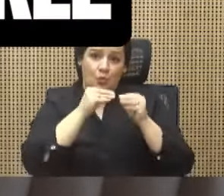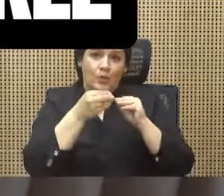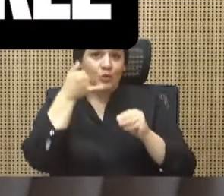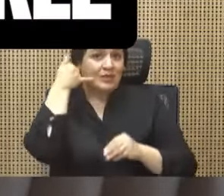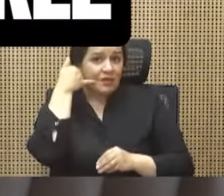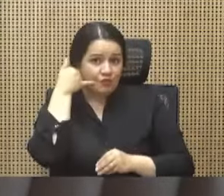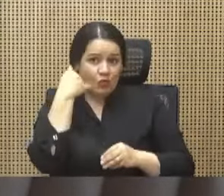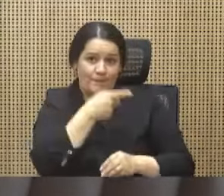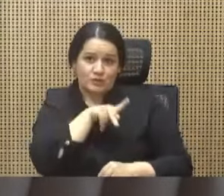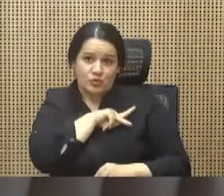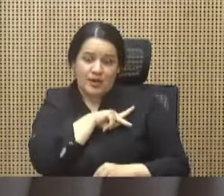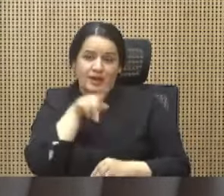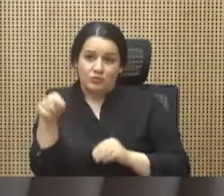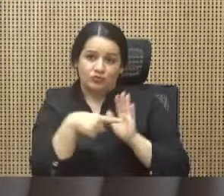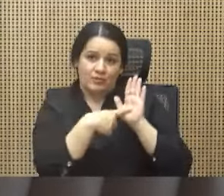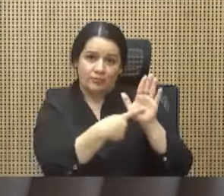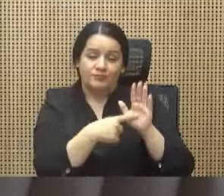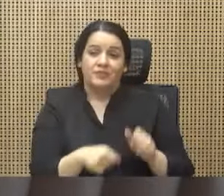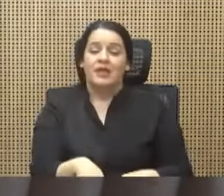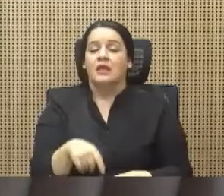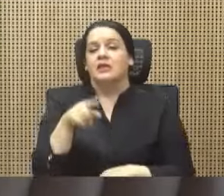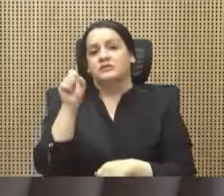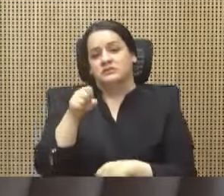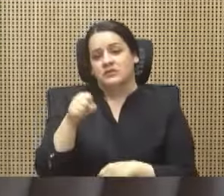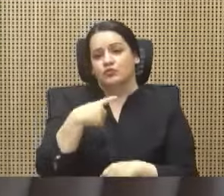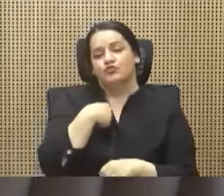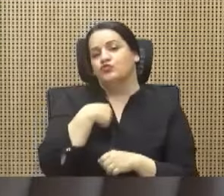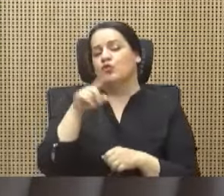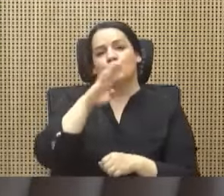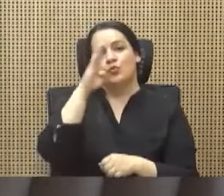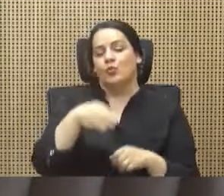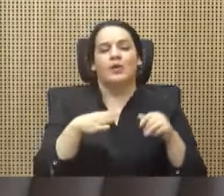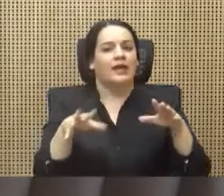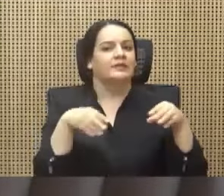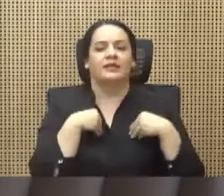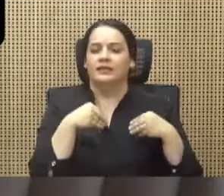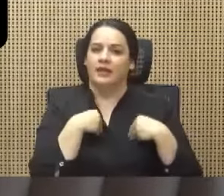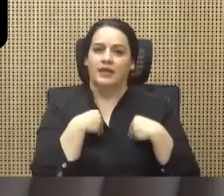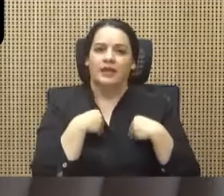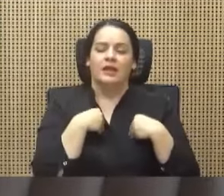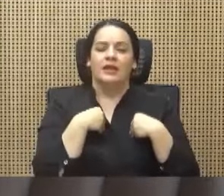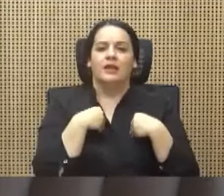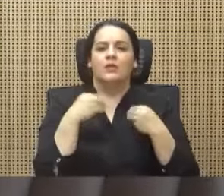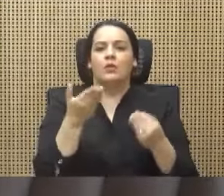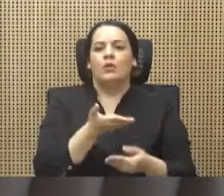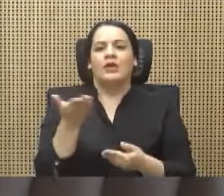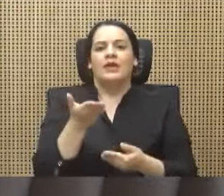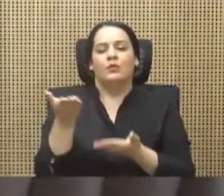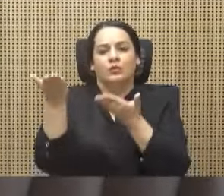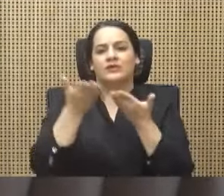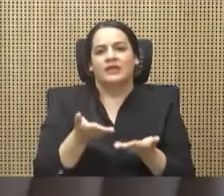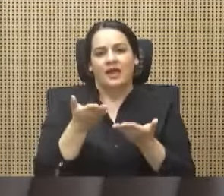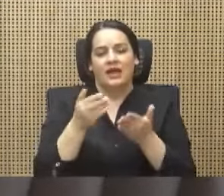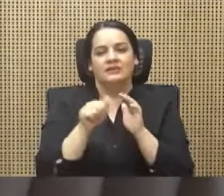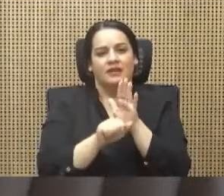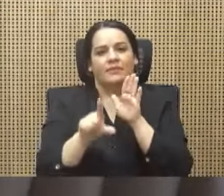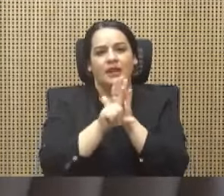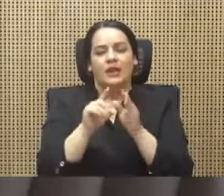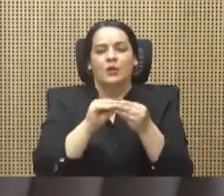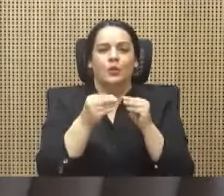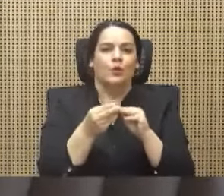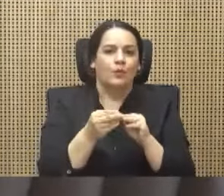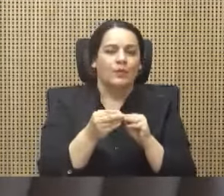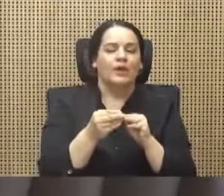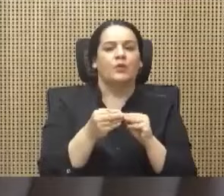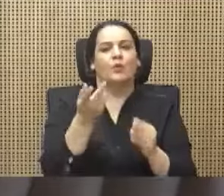aprovecho para decirle que, por supuesto, yo nunca acepté el aparato que nos da la Asamblea Legislativa. Es personal, el número es personal.